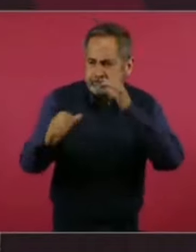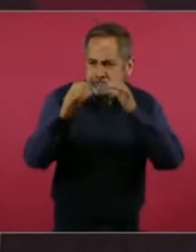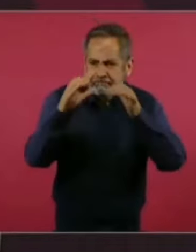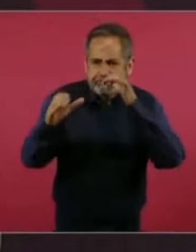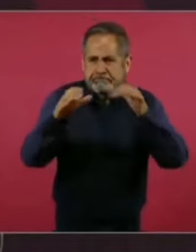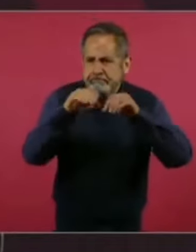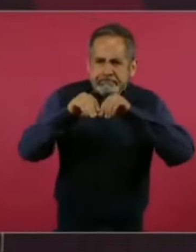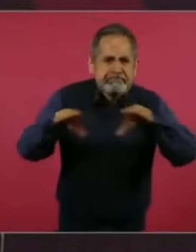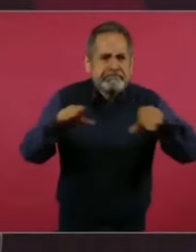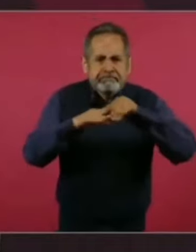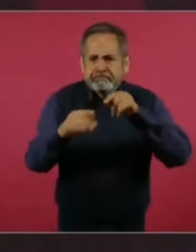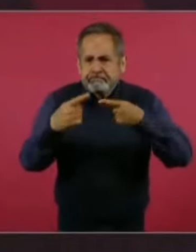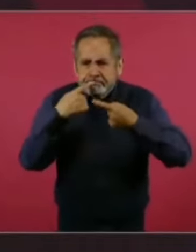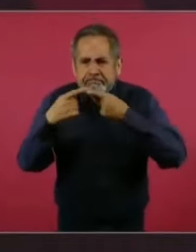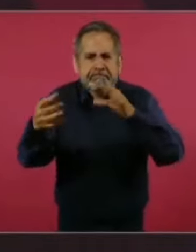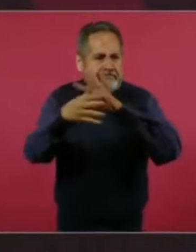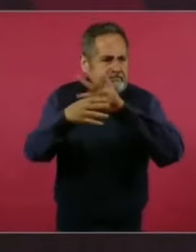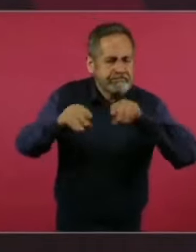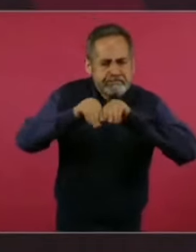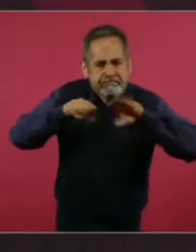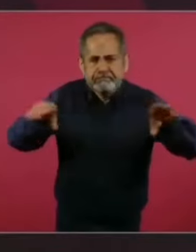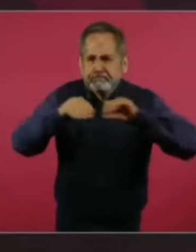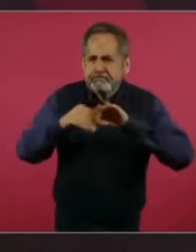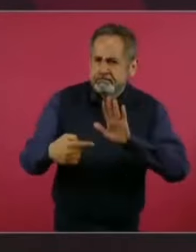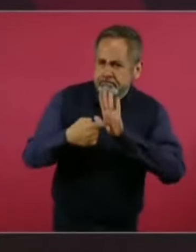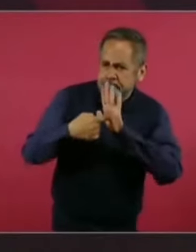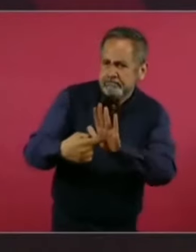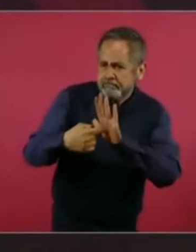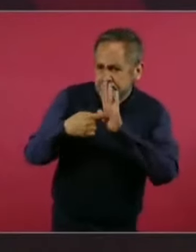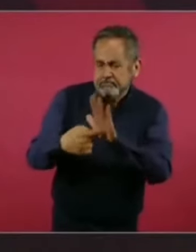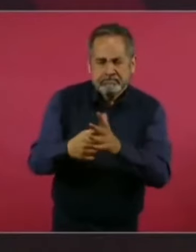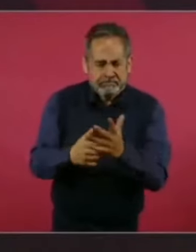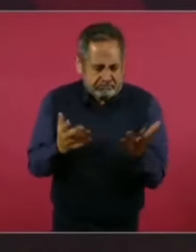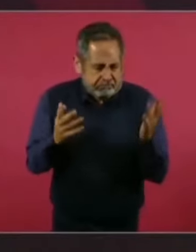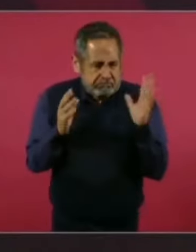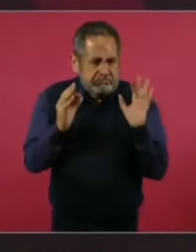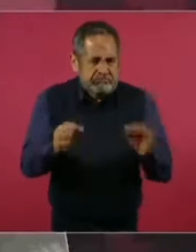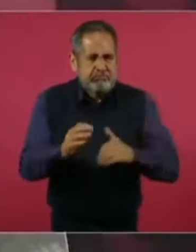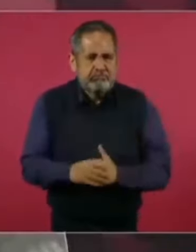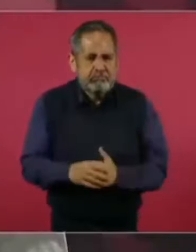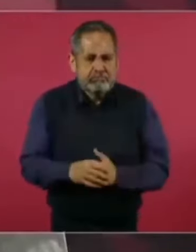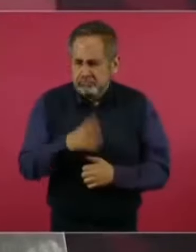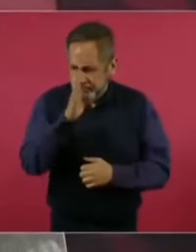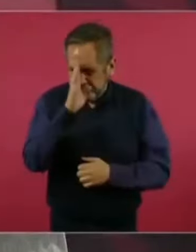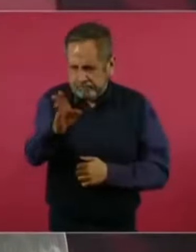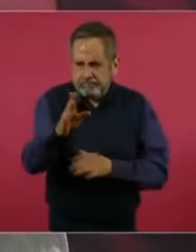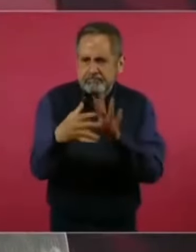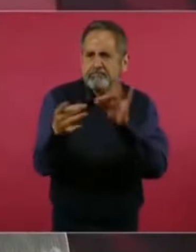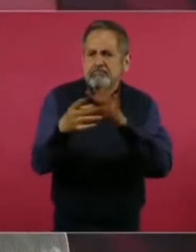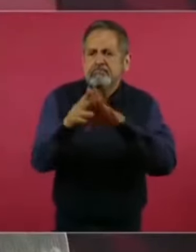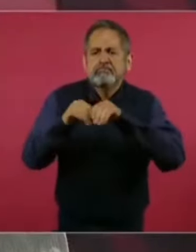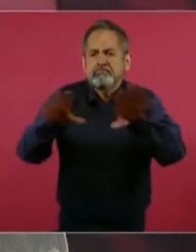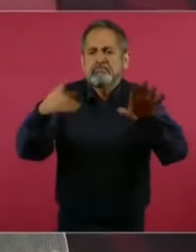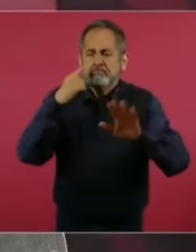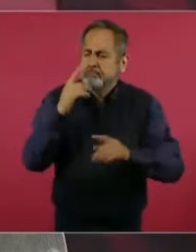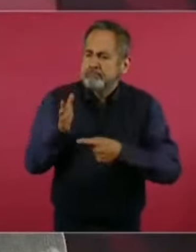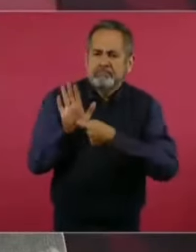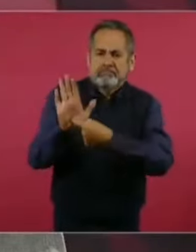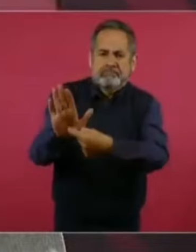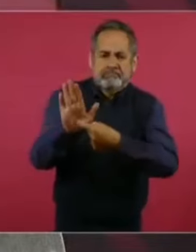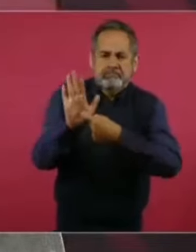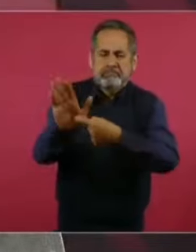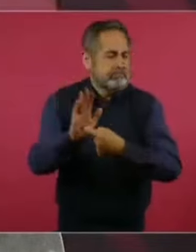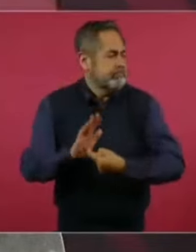de manera directa, de